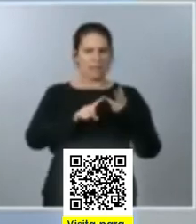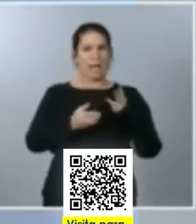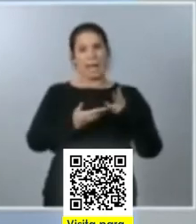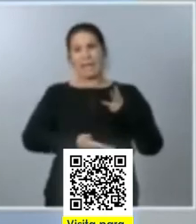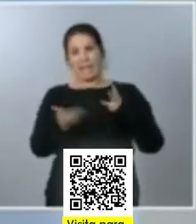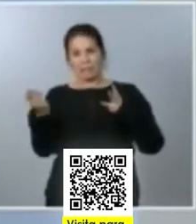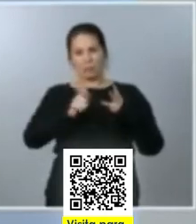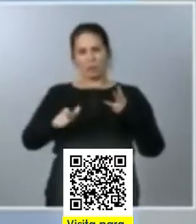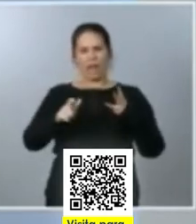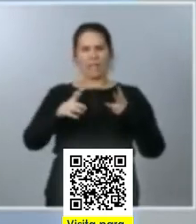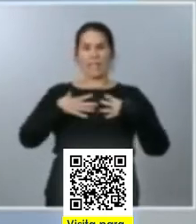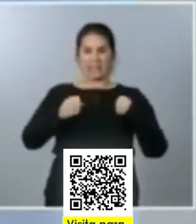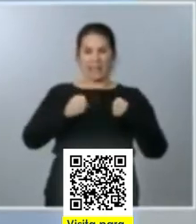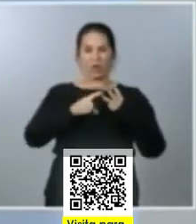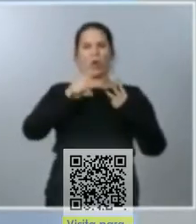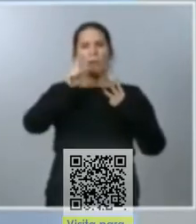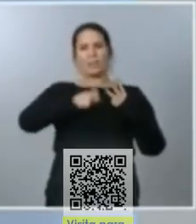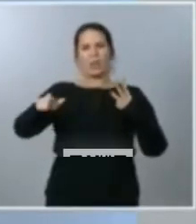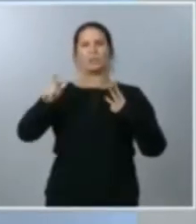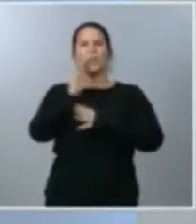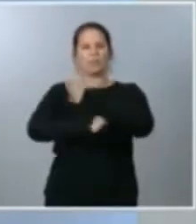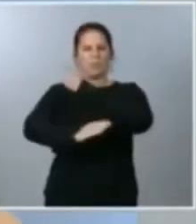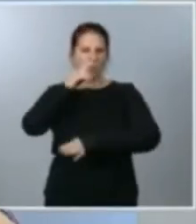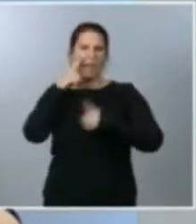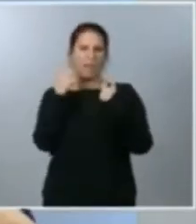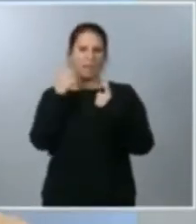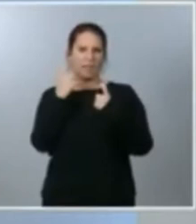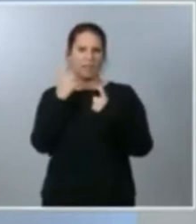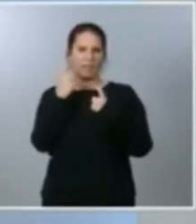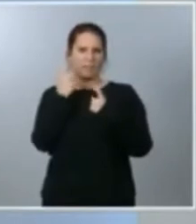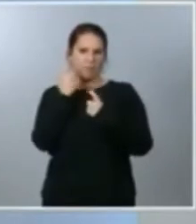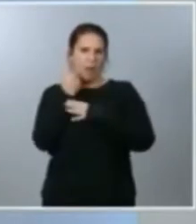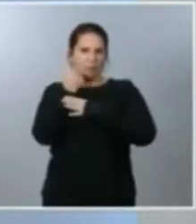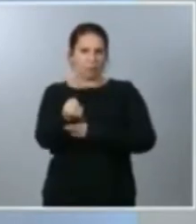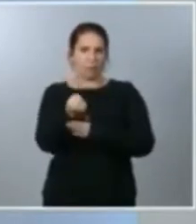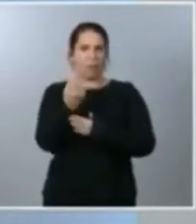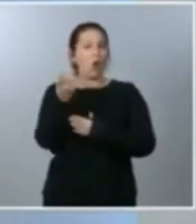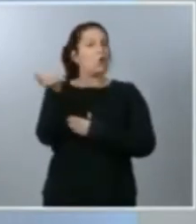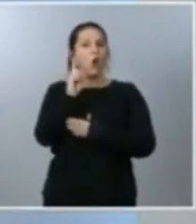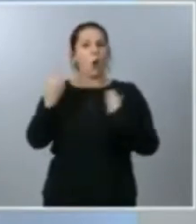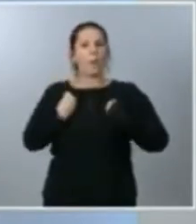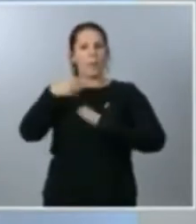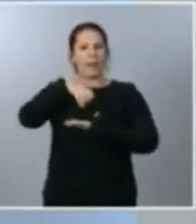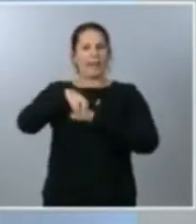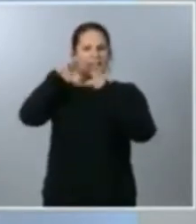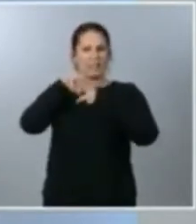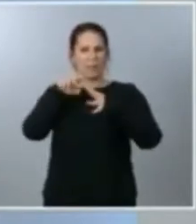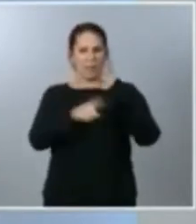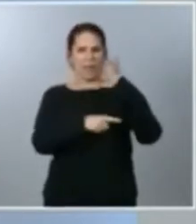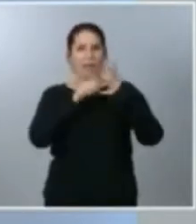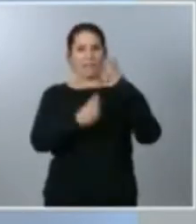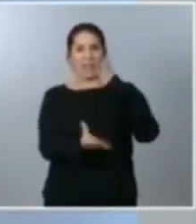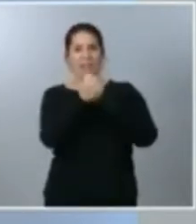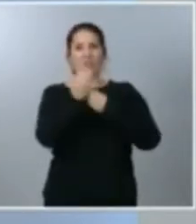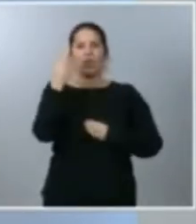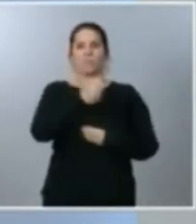que requieren intensas medidas de apoyo y que no están institucionalizadas. Es un grupo diana de unos dos millones y medio de personas que va a ser